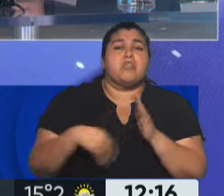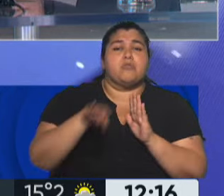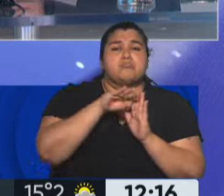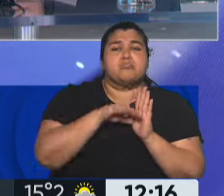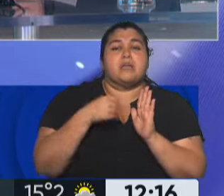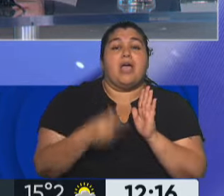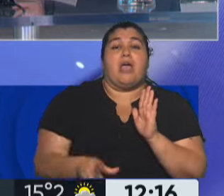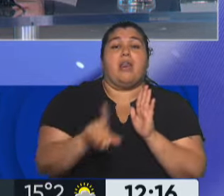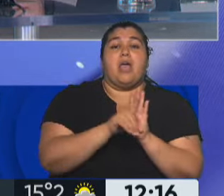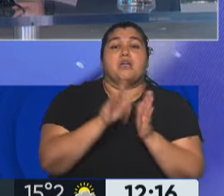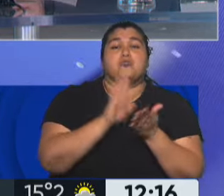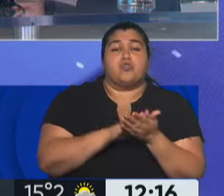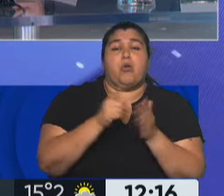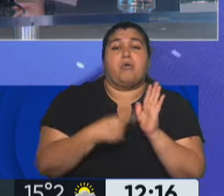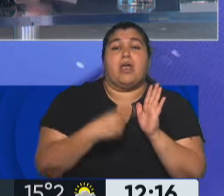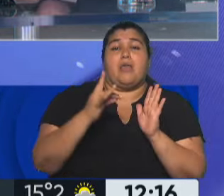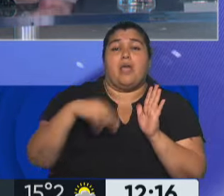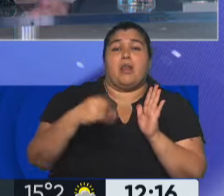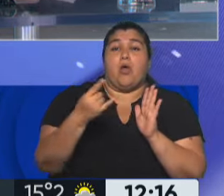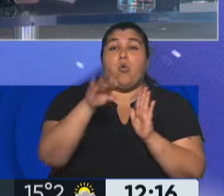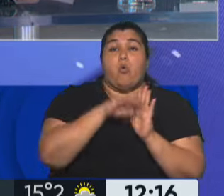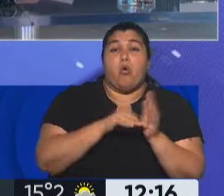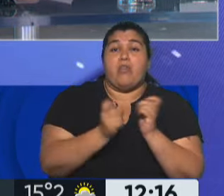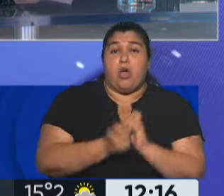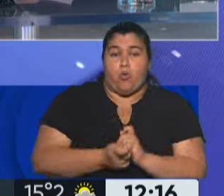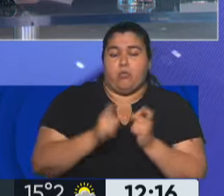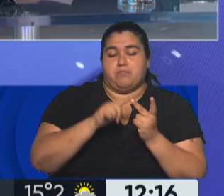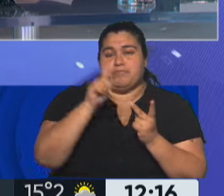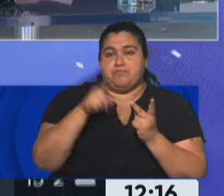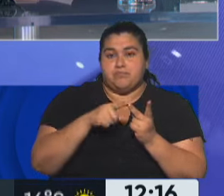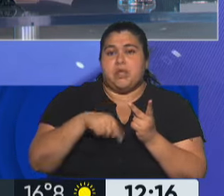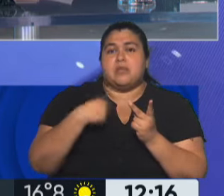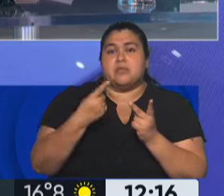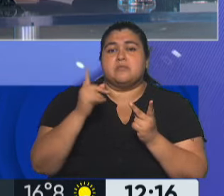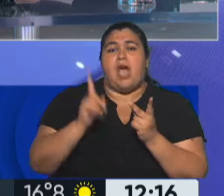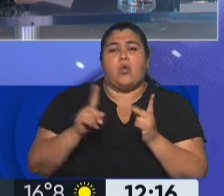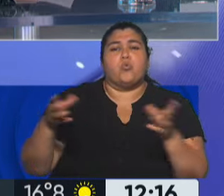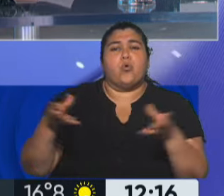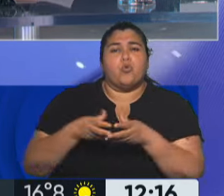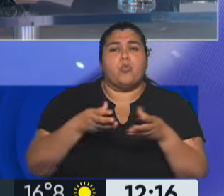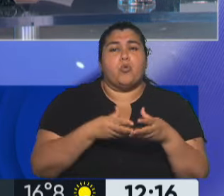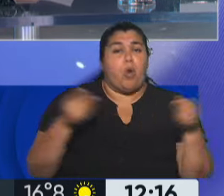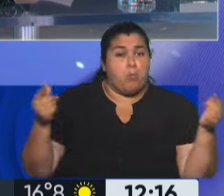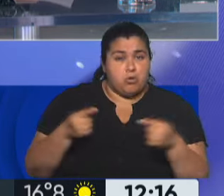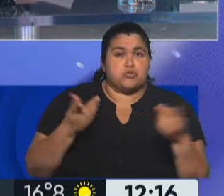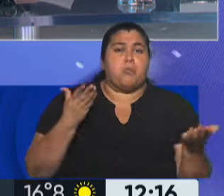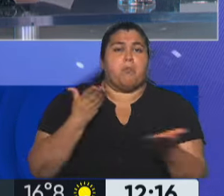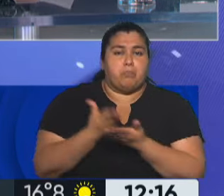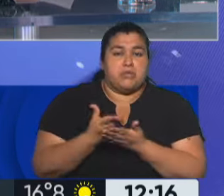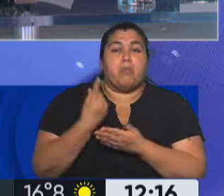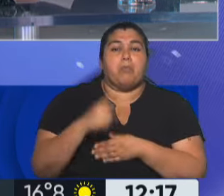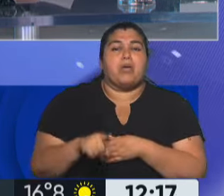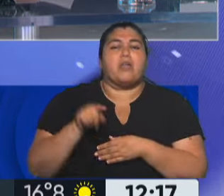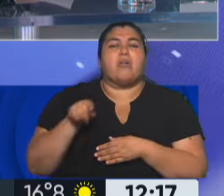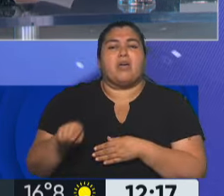regula los decretos de necesidad y urgencia, por un lado. Por el otro lado, a pedido de algunos bloques de la oposición, pero lo impulsan,